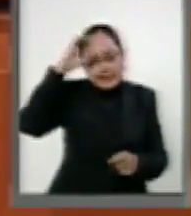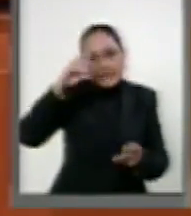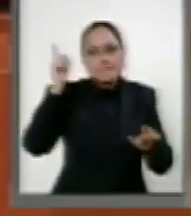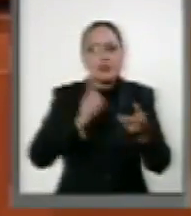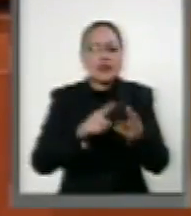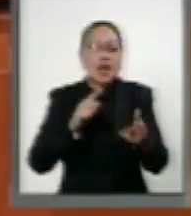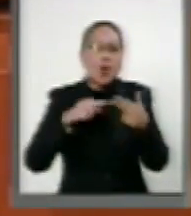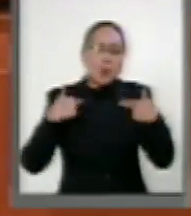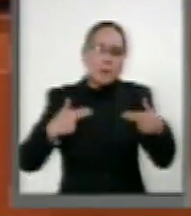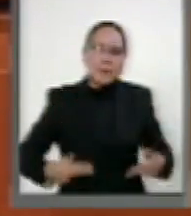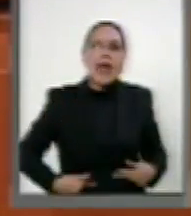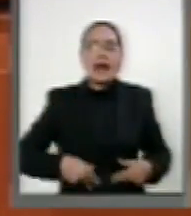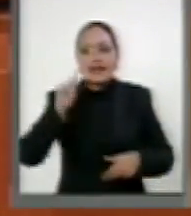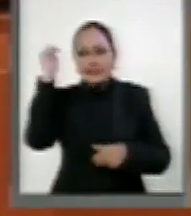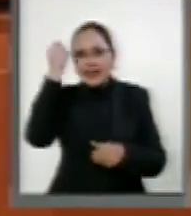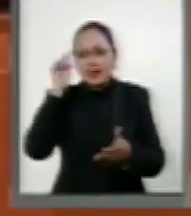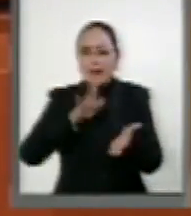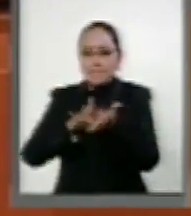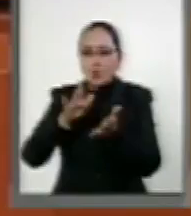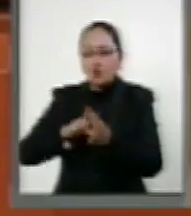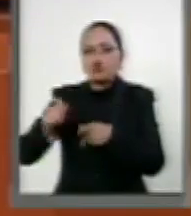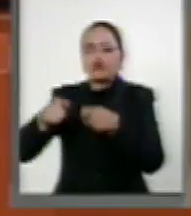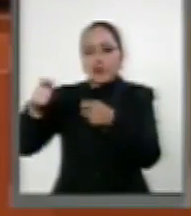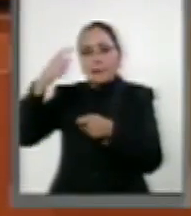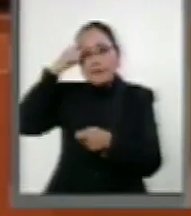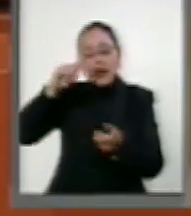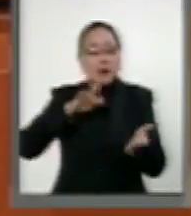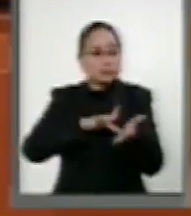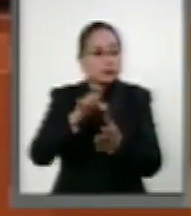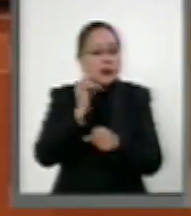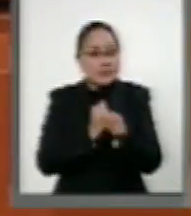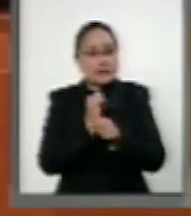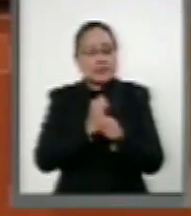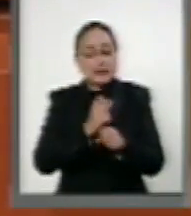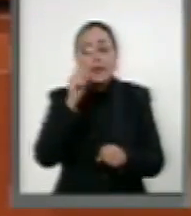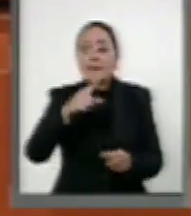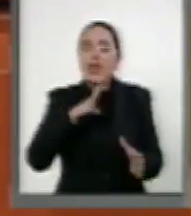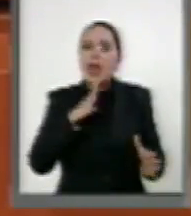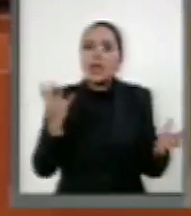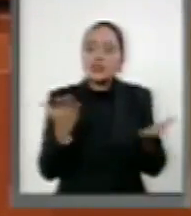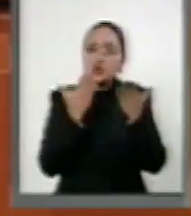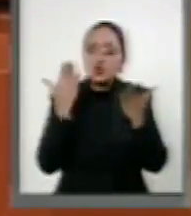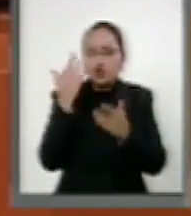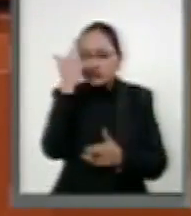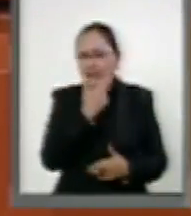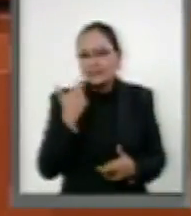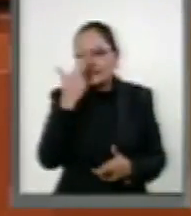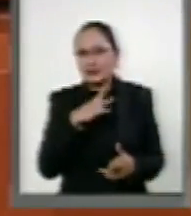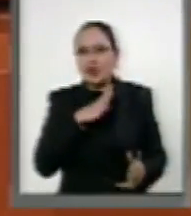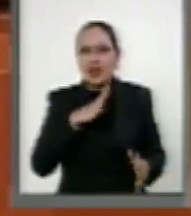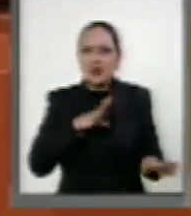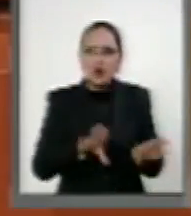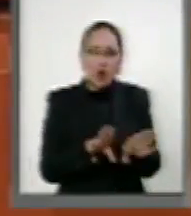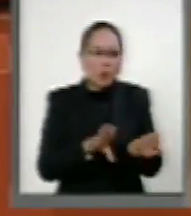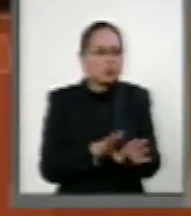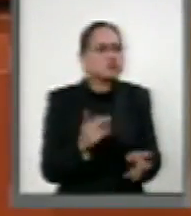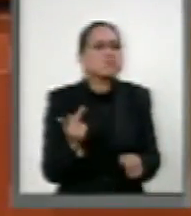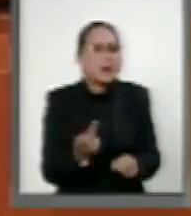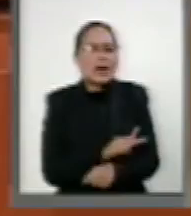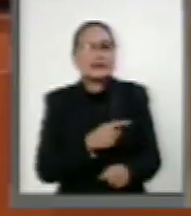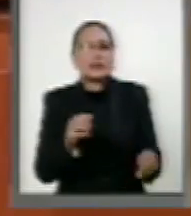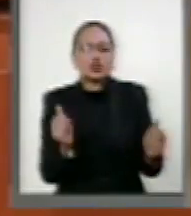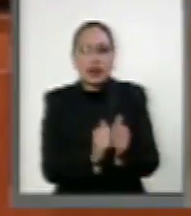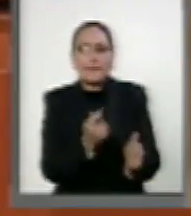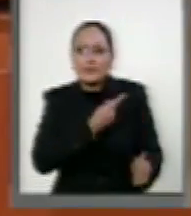problemática en materia de inseguridad. También ha realizado estudios para evaluar el impacto de la miseria y la exclusión del bienestar